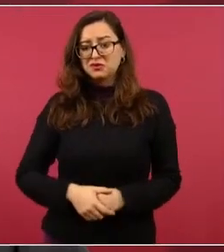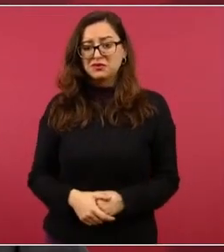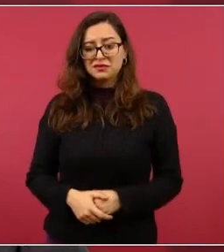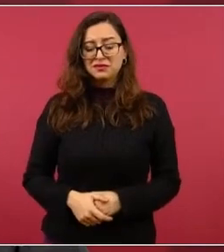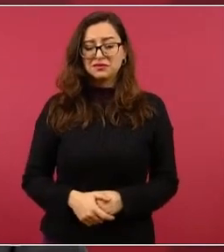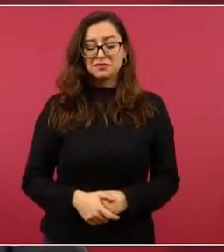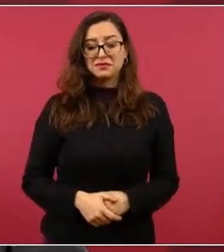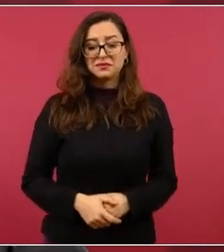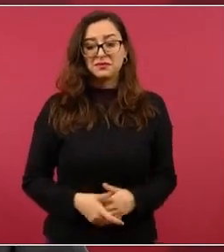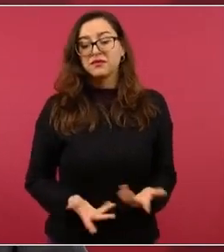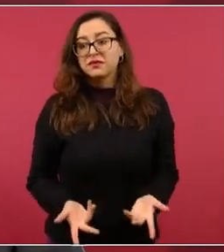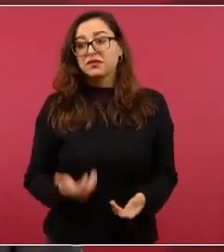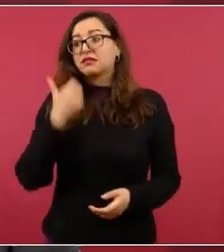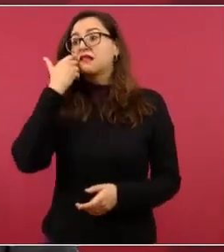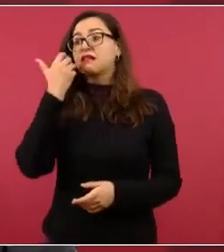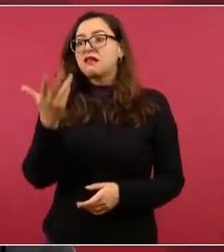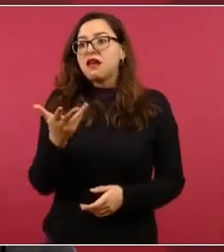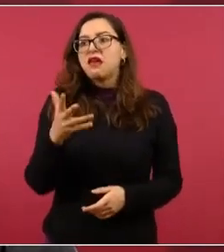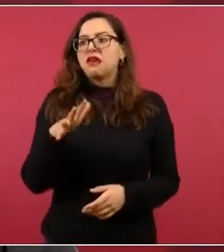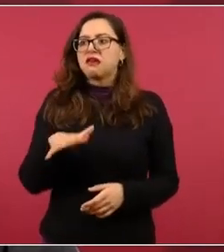Así no es.